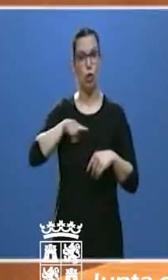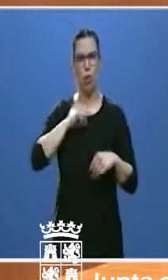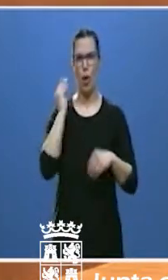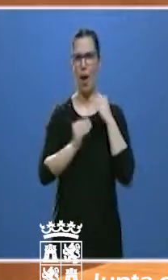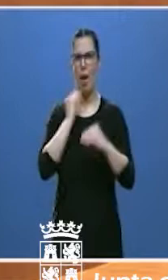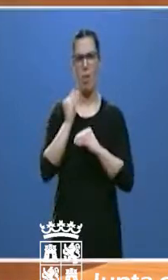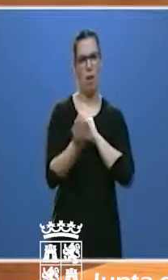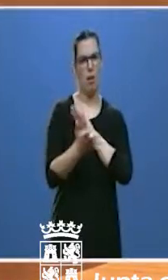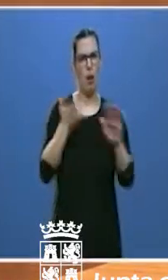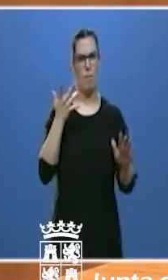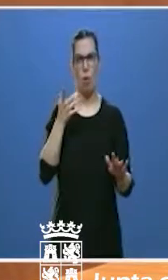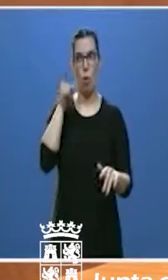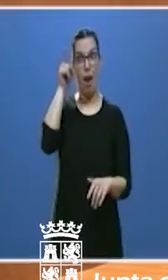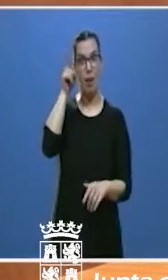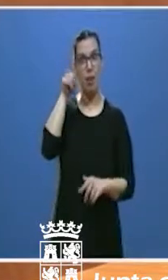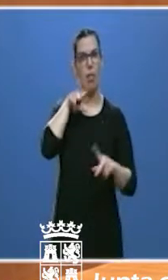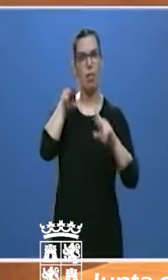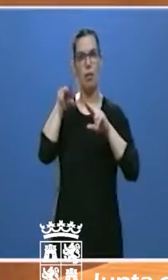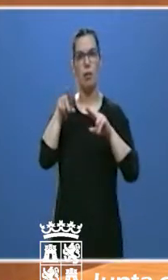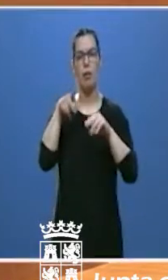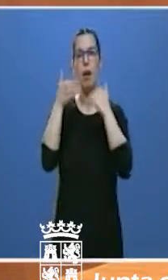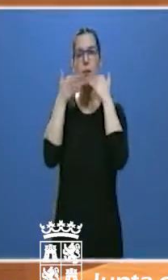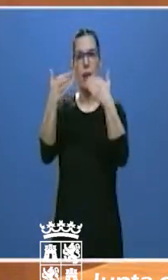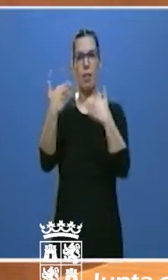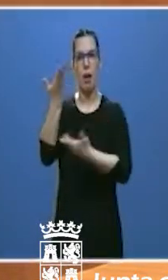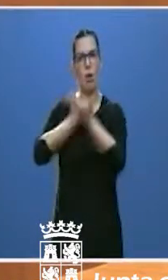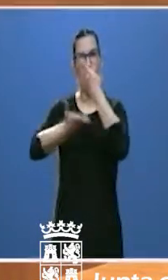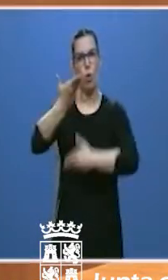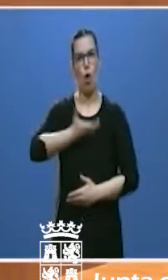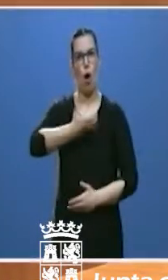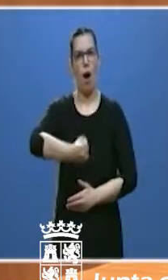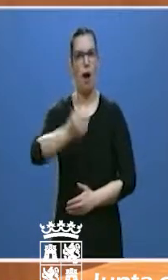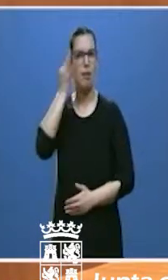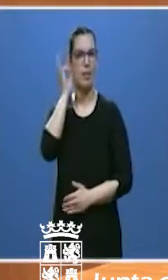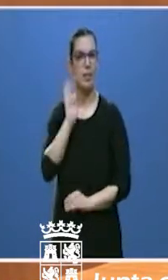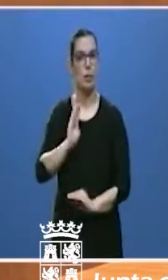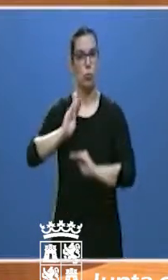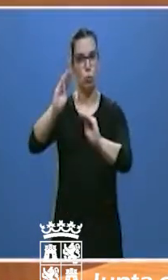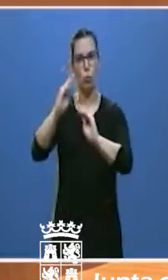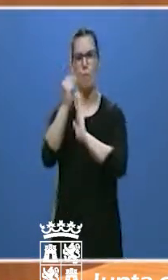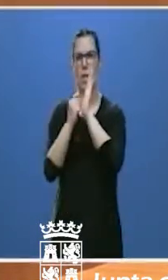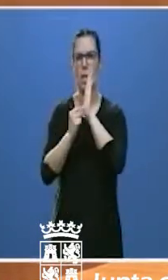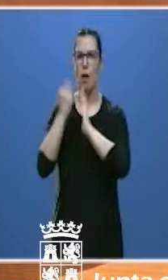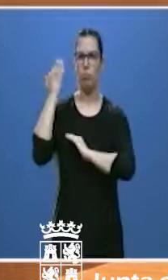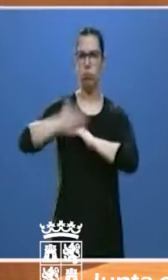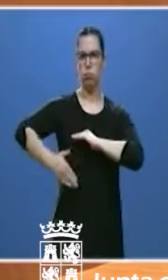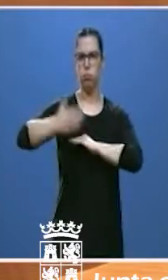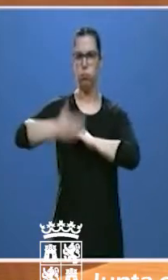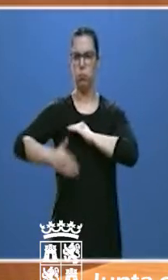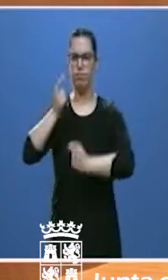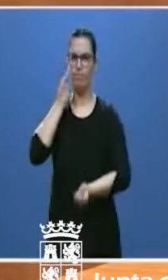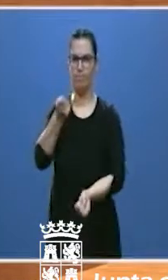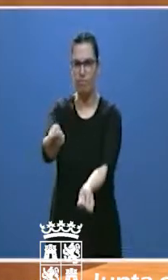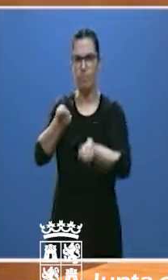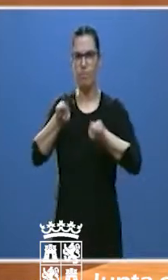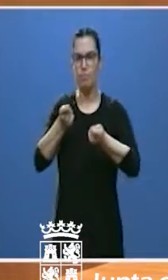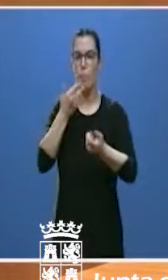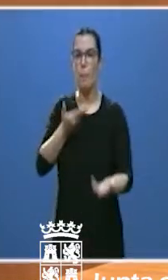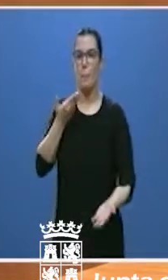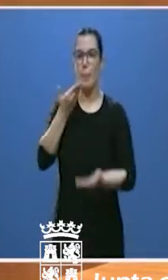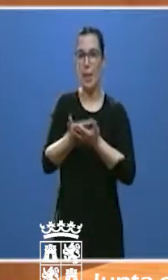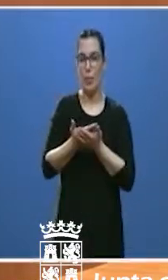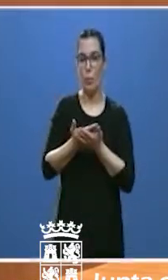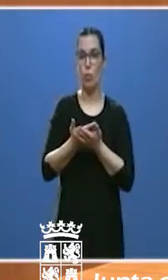en aquella ciudad de la mano de la alcaldesa. Aplicamos medidas rigurosas. Reclamamos restricciones